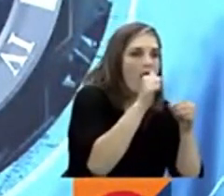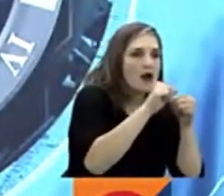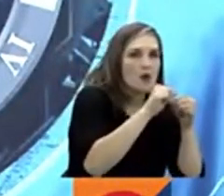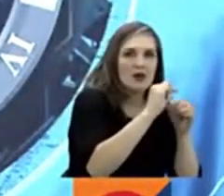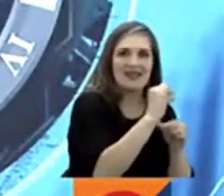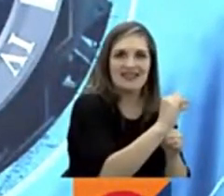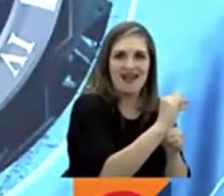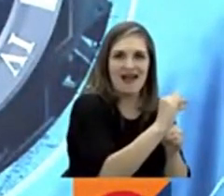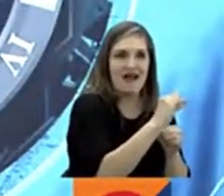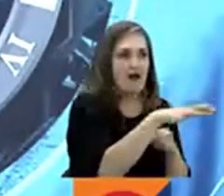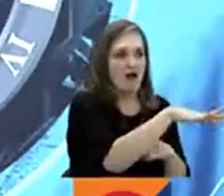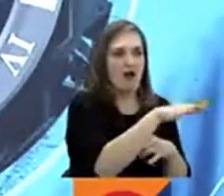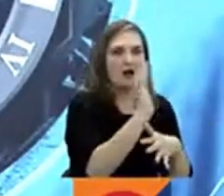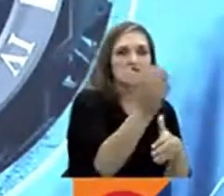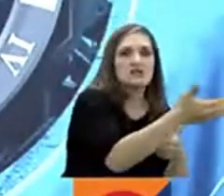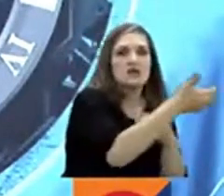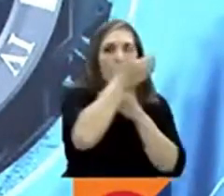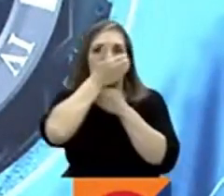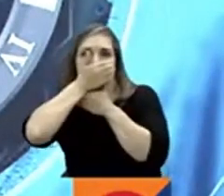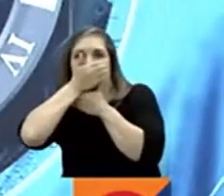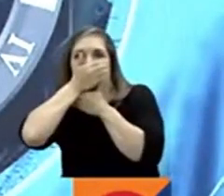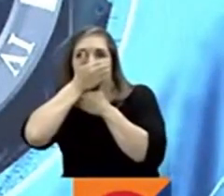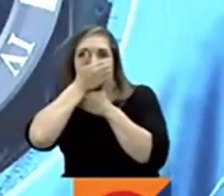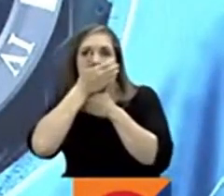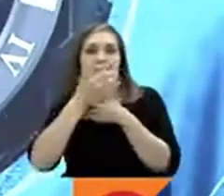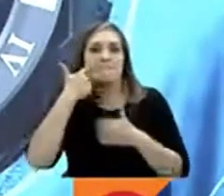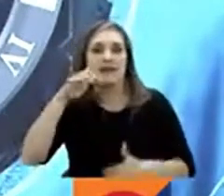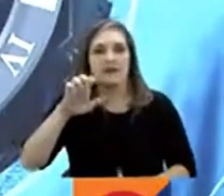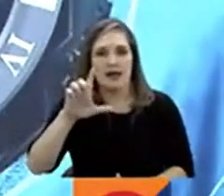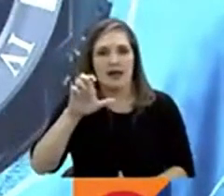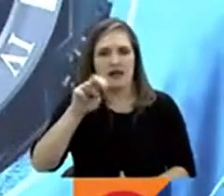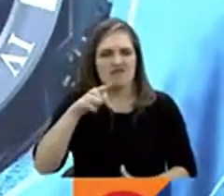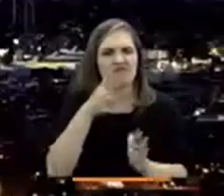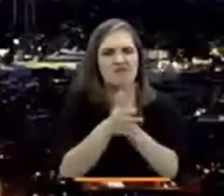ELN que operan en la zona. Más hechos del día en un minuto.